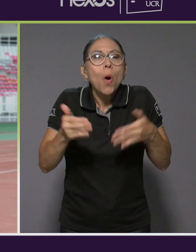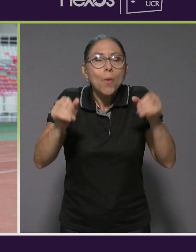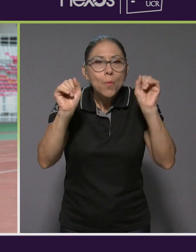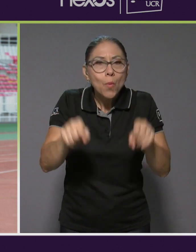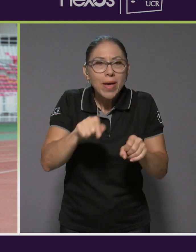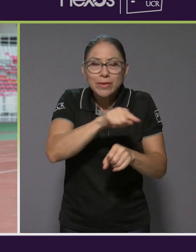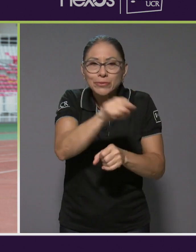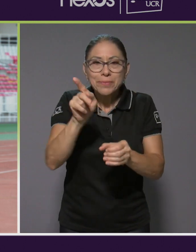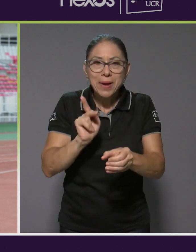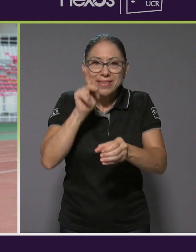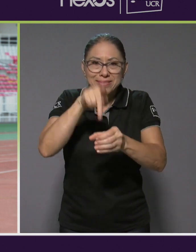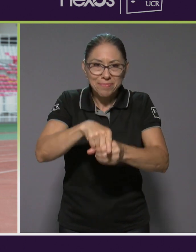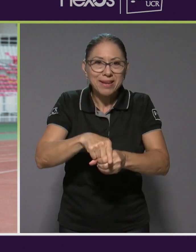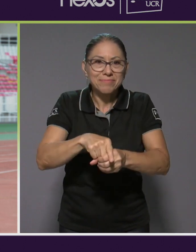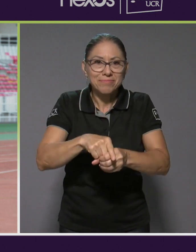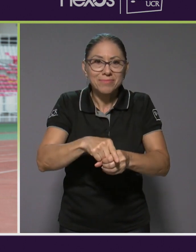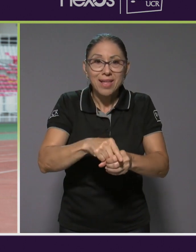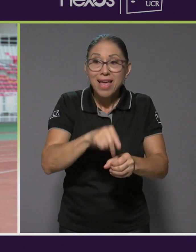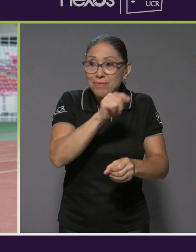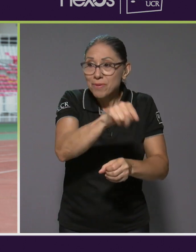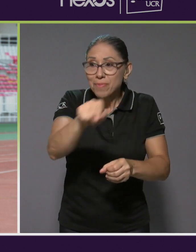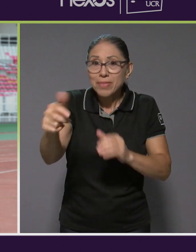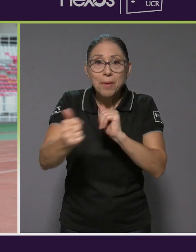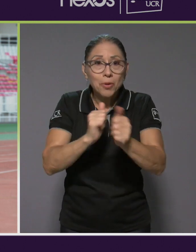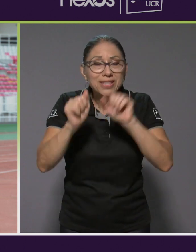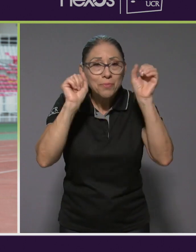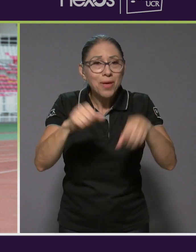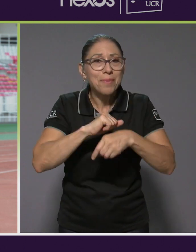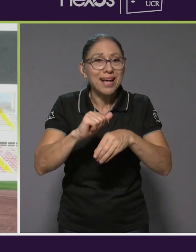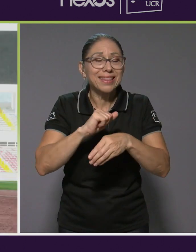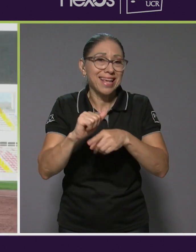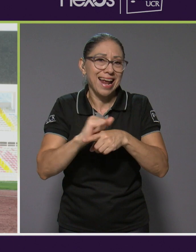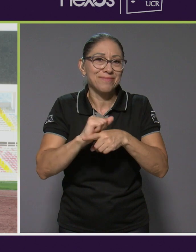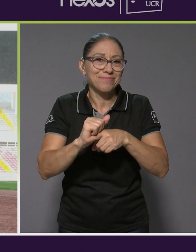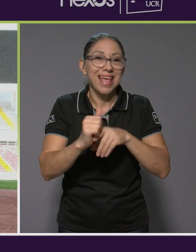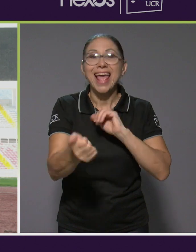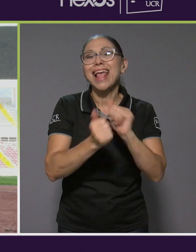cada deporte se puede practicar y el deporte es vida, mi frase de toda la vida.